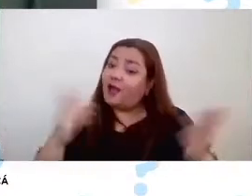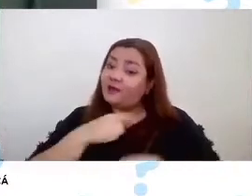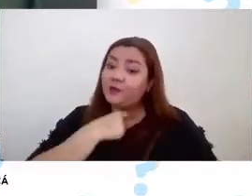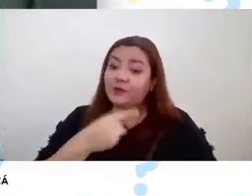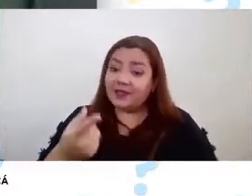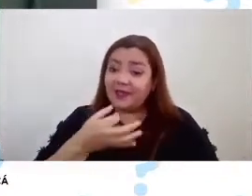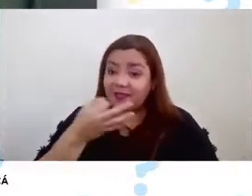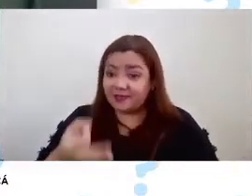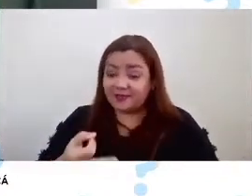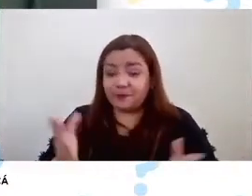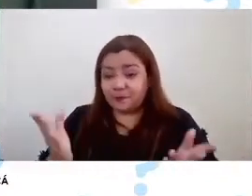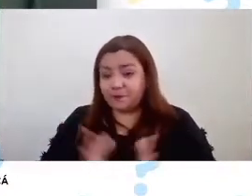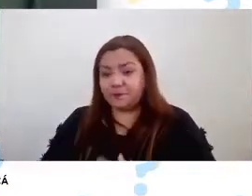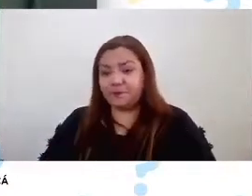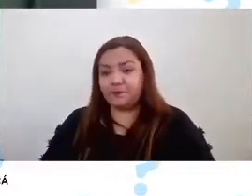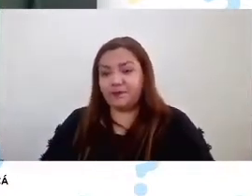virtual